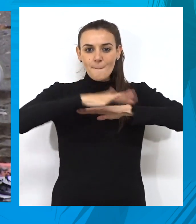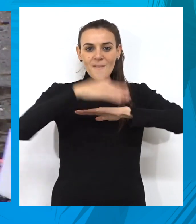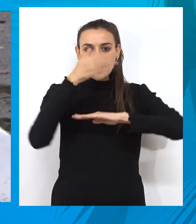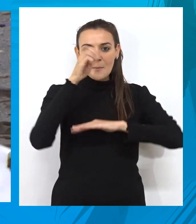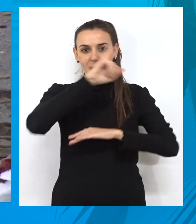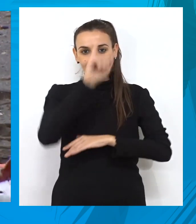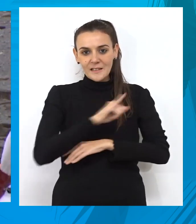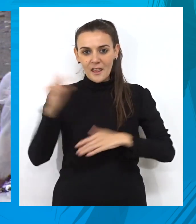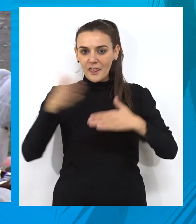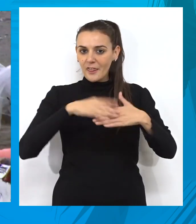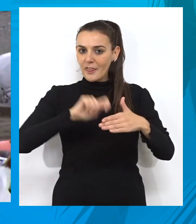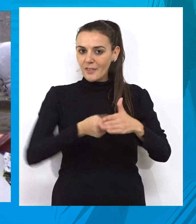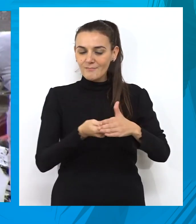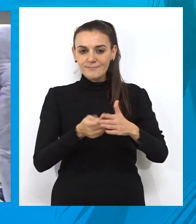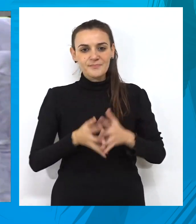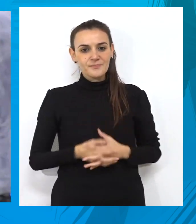playa Benítez.